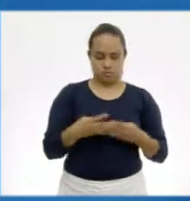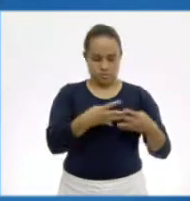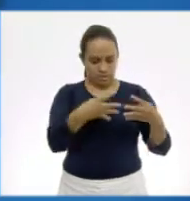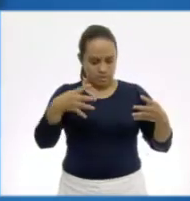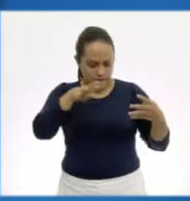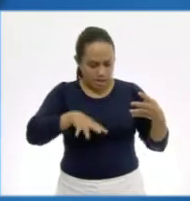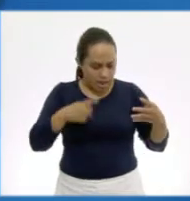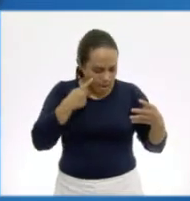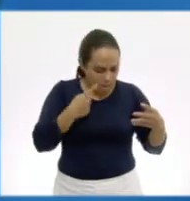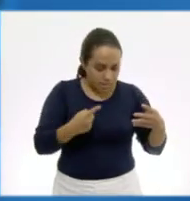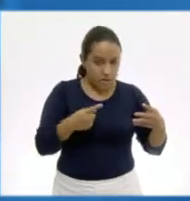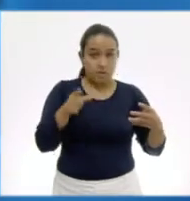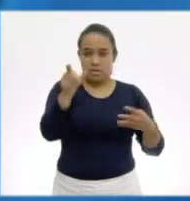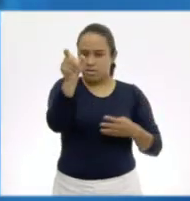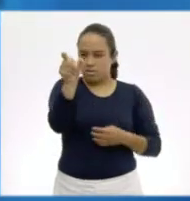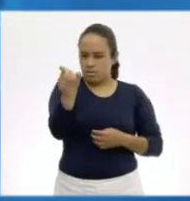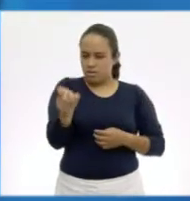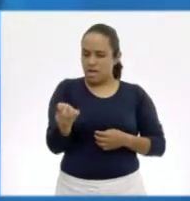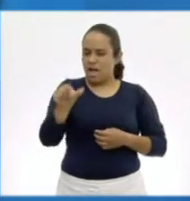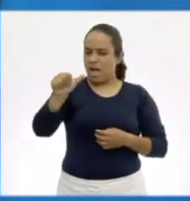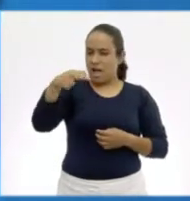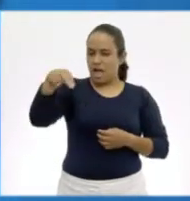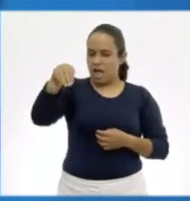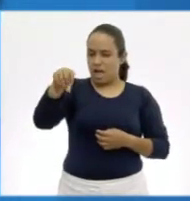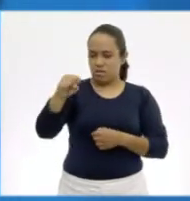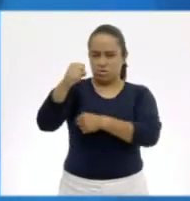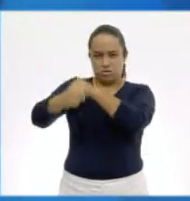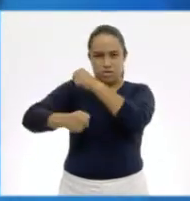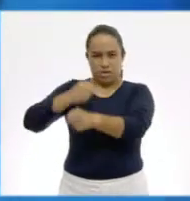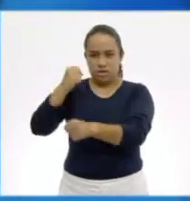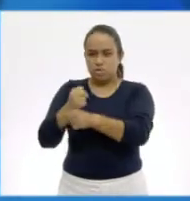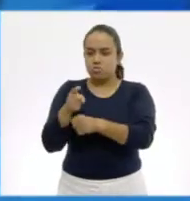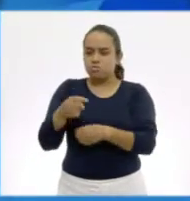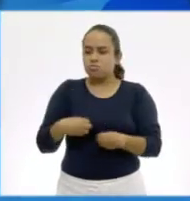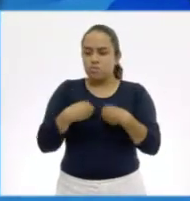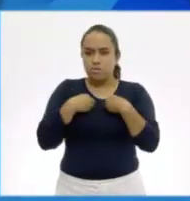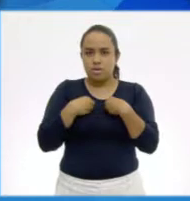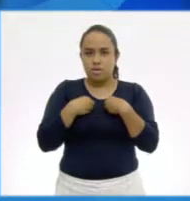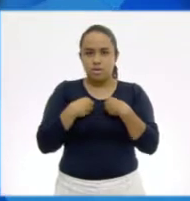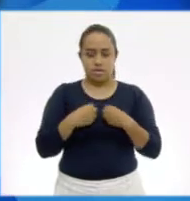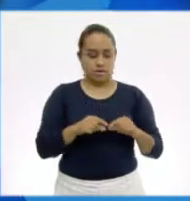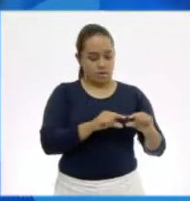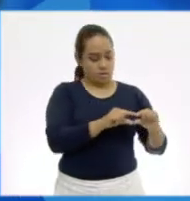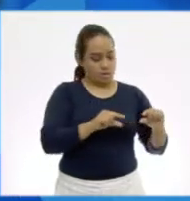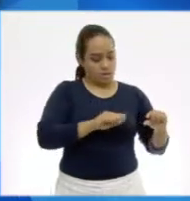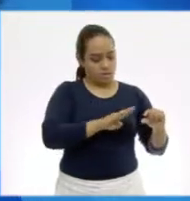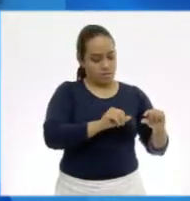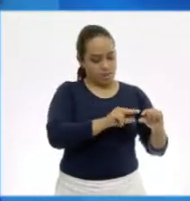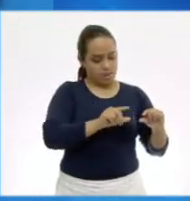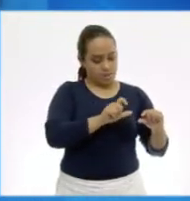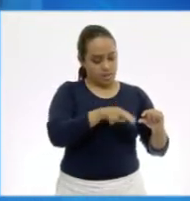tabla. Busca la columna de los años, de cuánto puede vivir. Busca la ballena boreal.